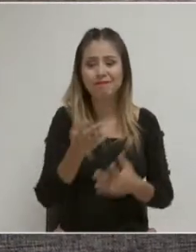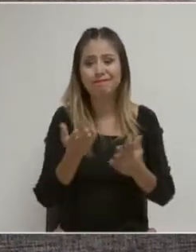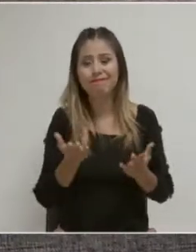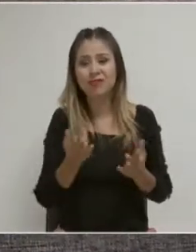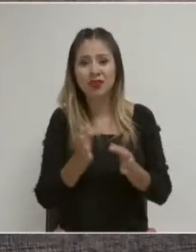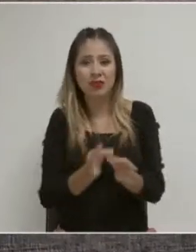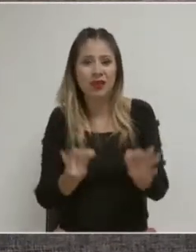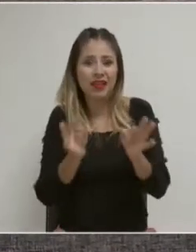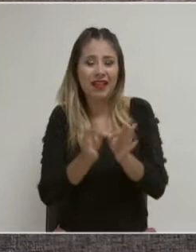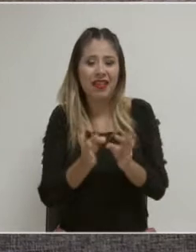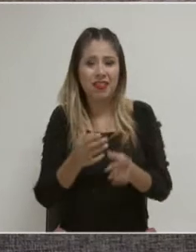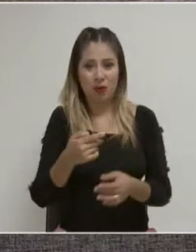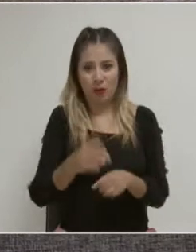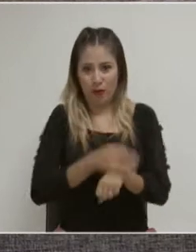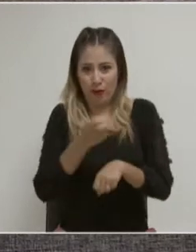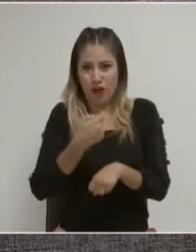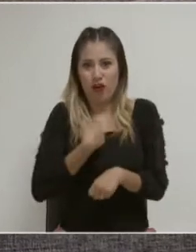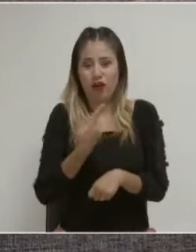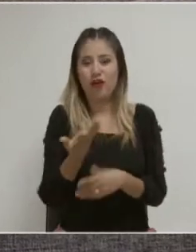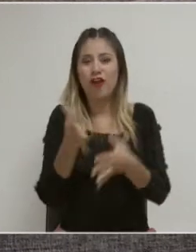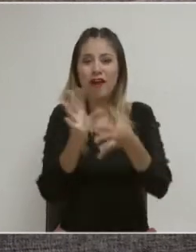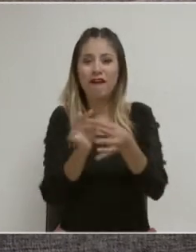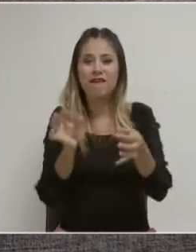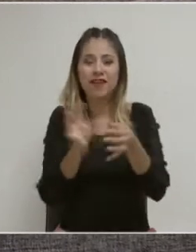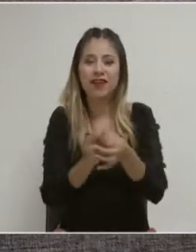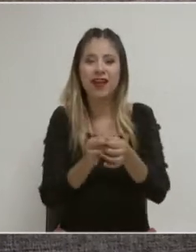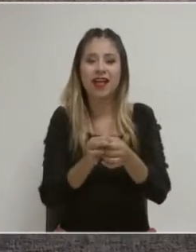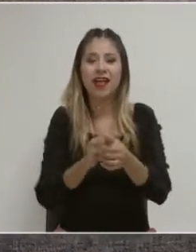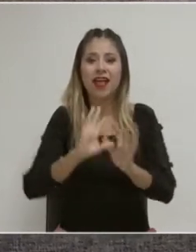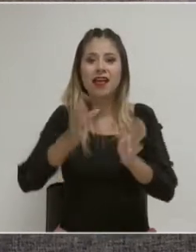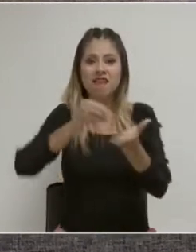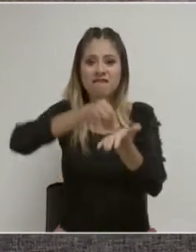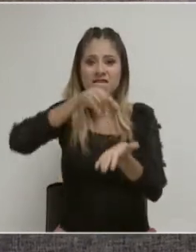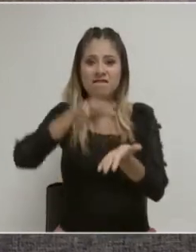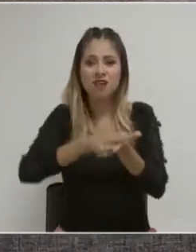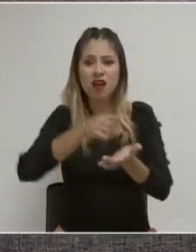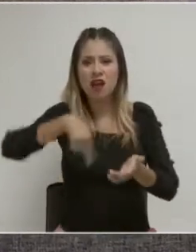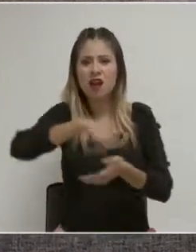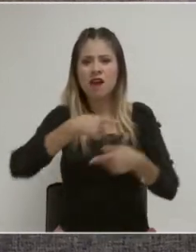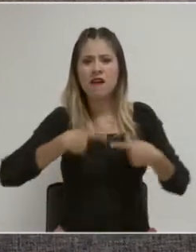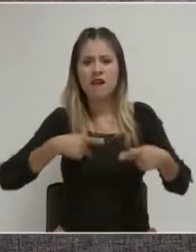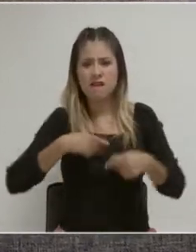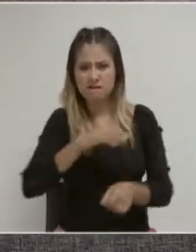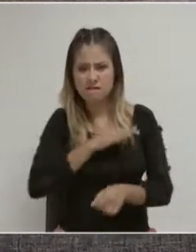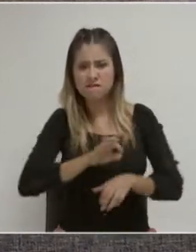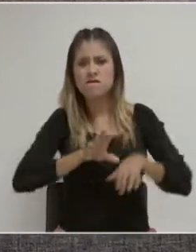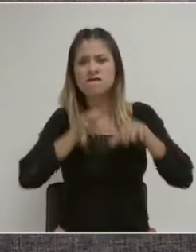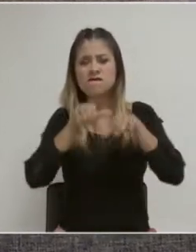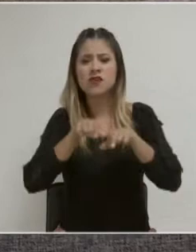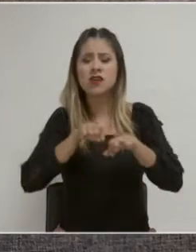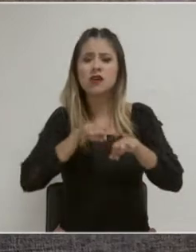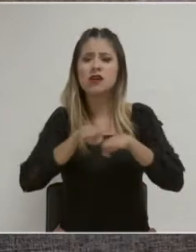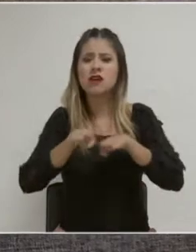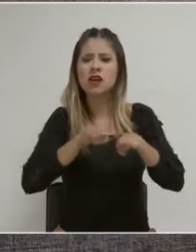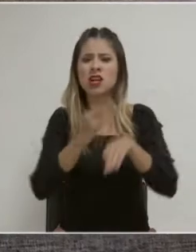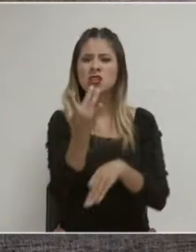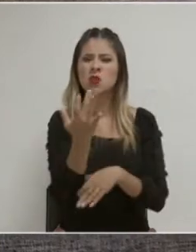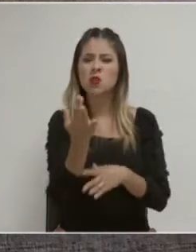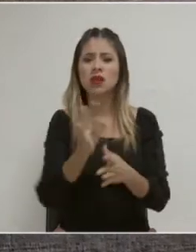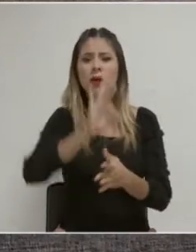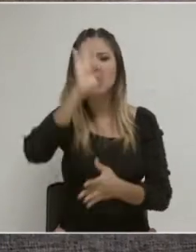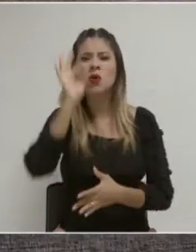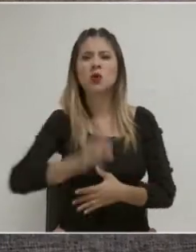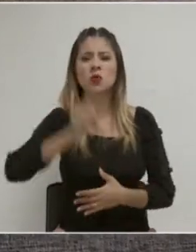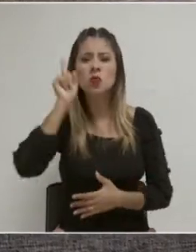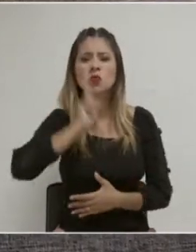que después de la paridad, es decir, ya quedó en la Constitución, hay que tomar medidas. ¿Cuáles son estas